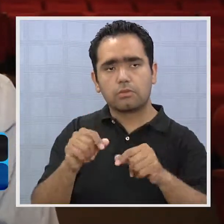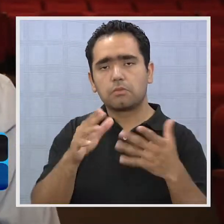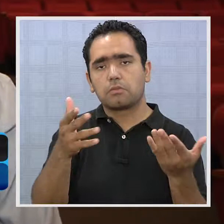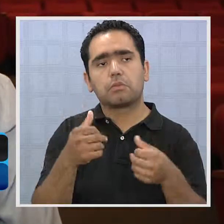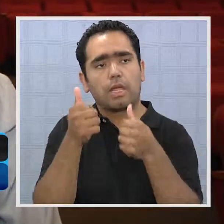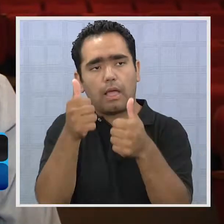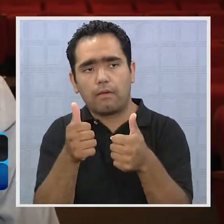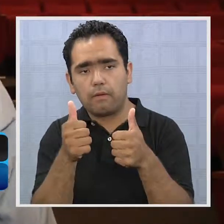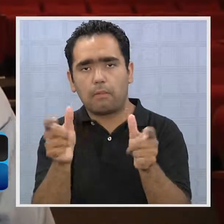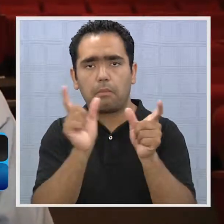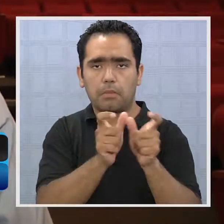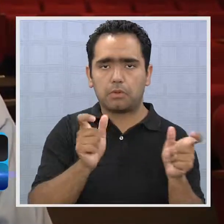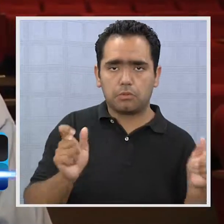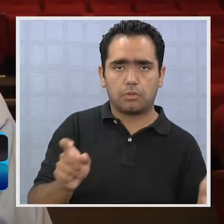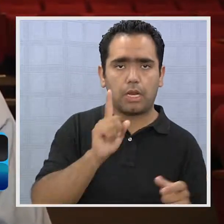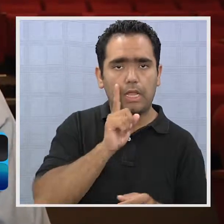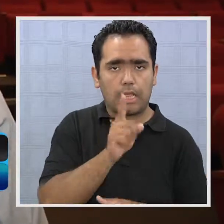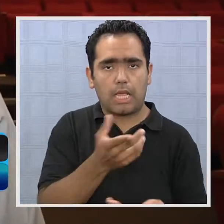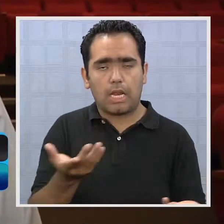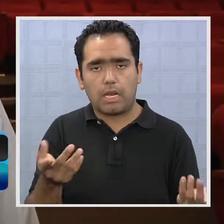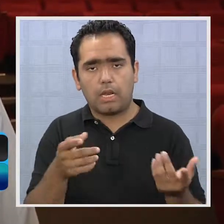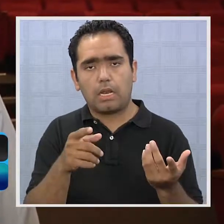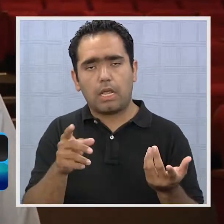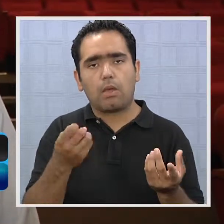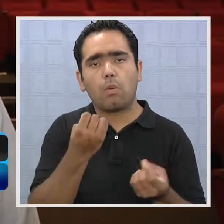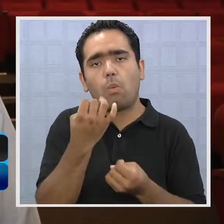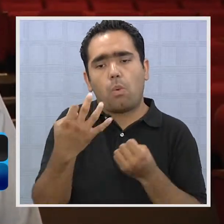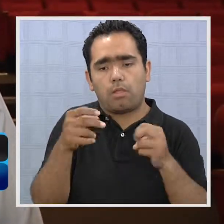principal es suficiente para la cantidad de personas que tiene el local.